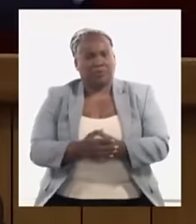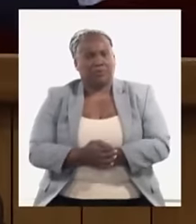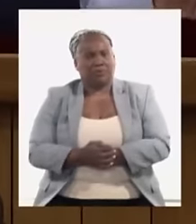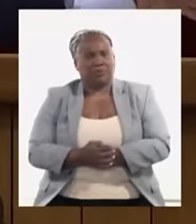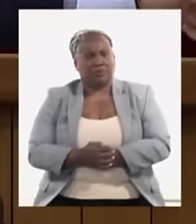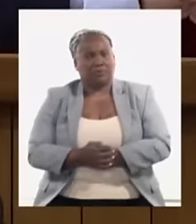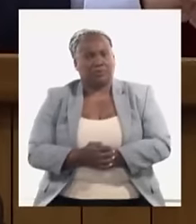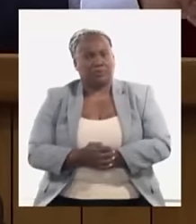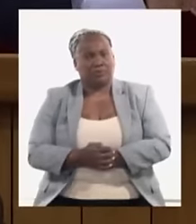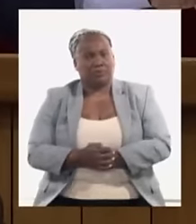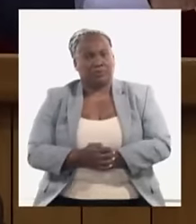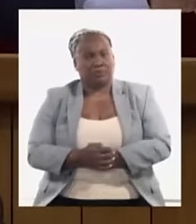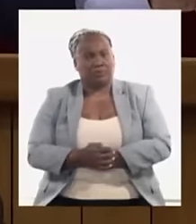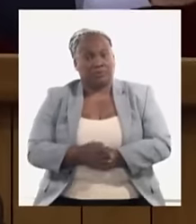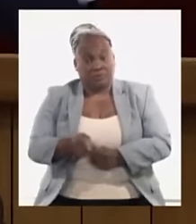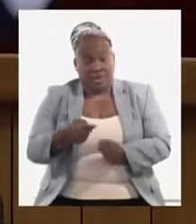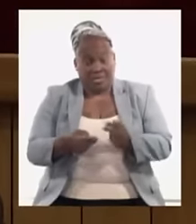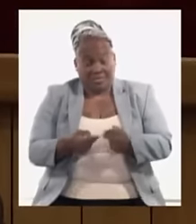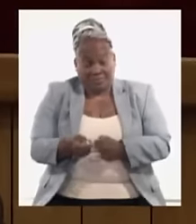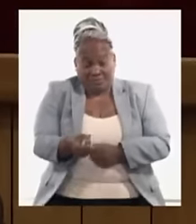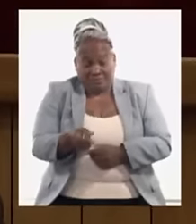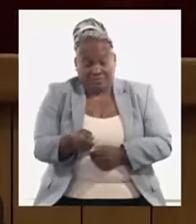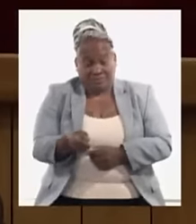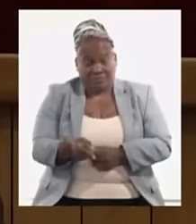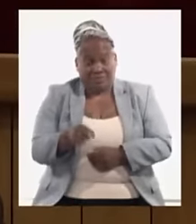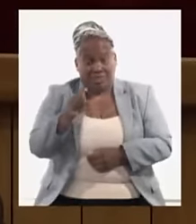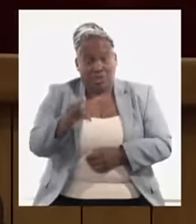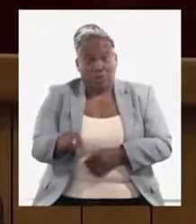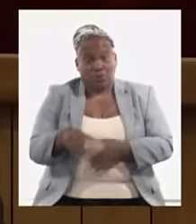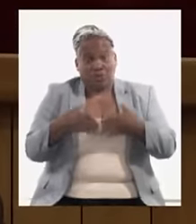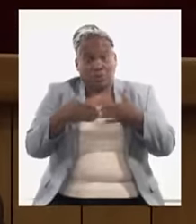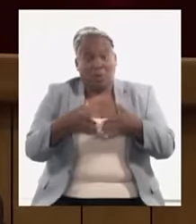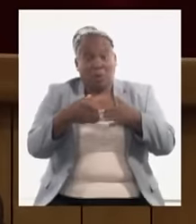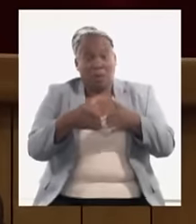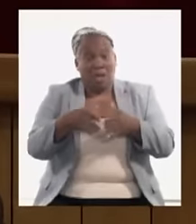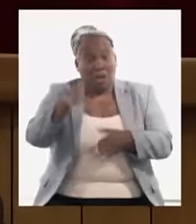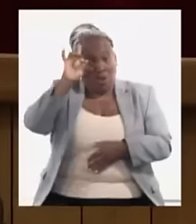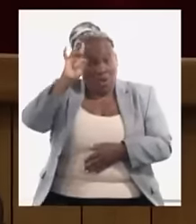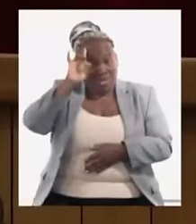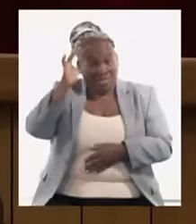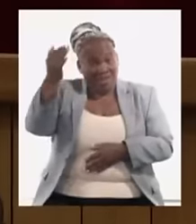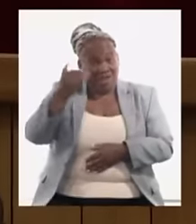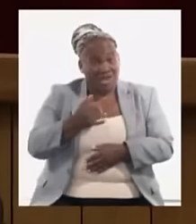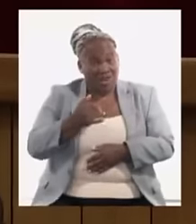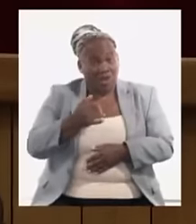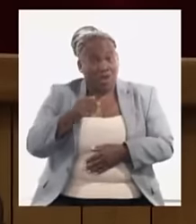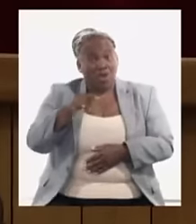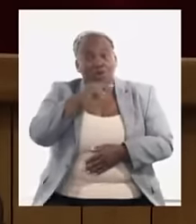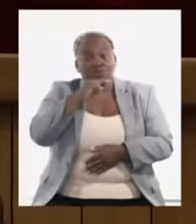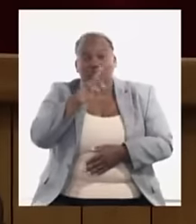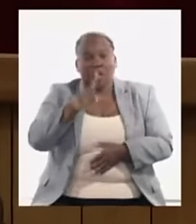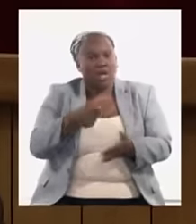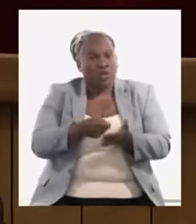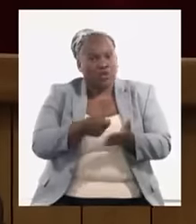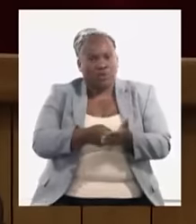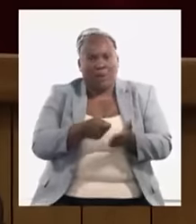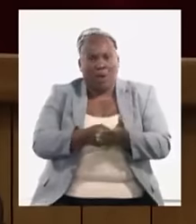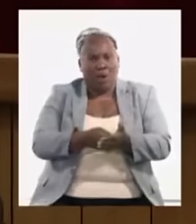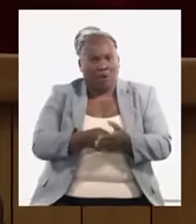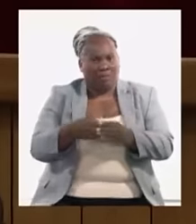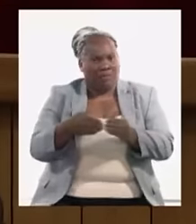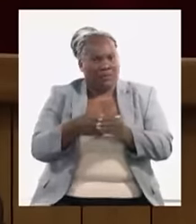hecho incluso recientemente el último barco de leche que vino de Bielorruso no se pagó un centavo en divisas